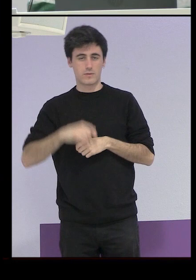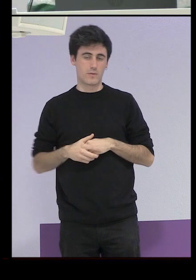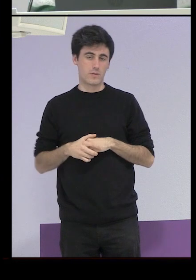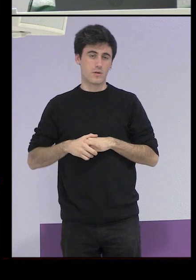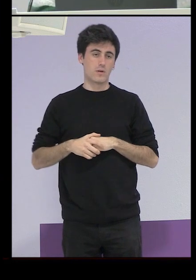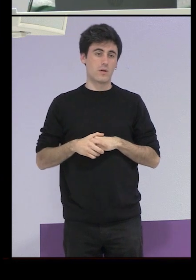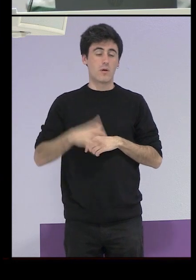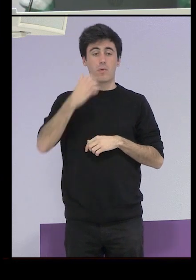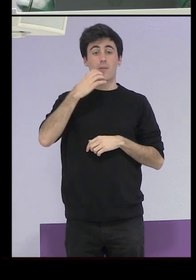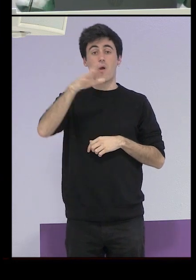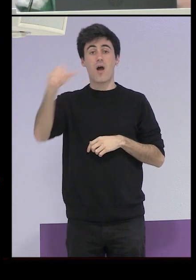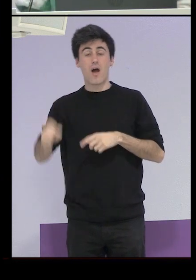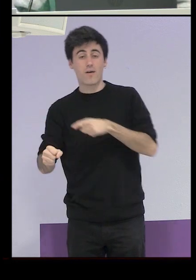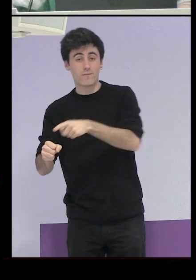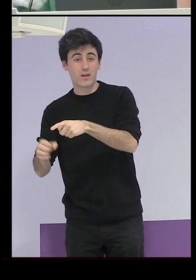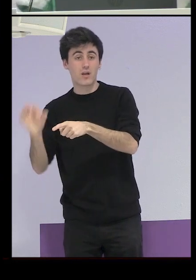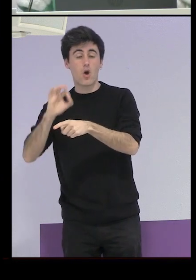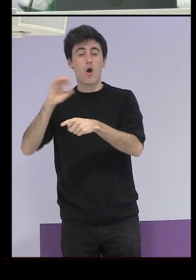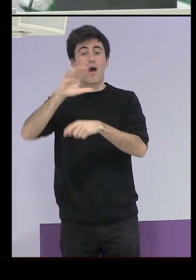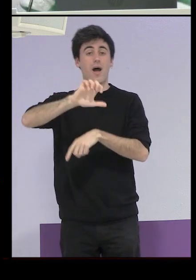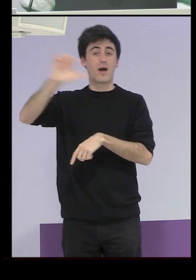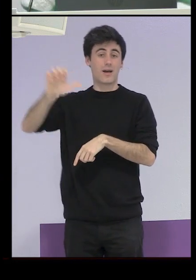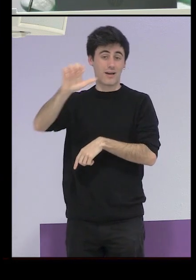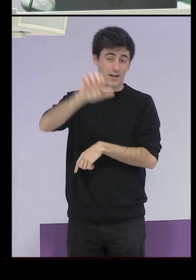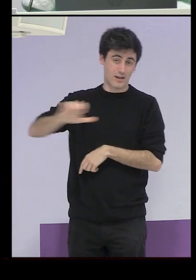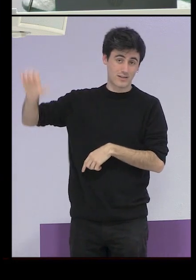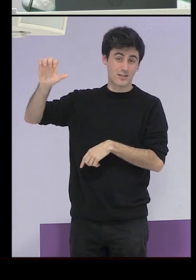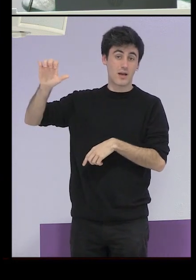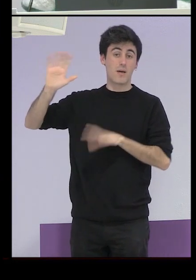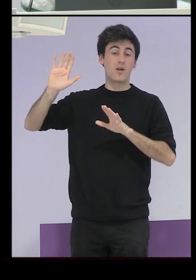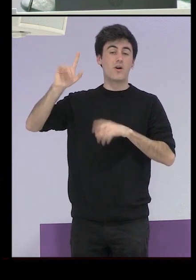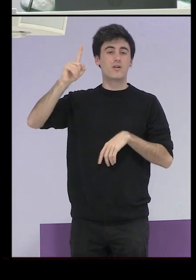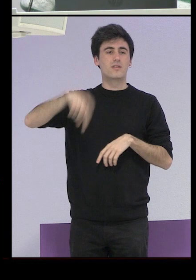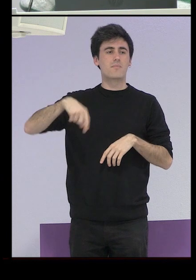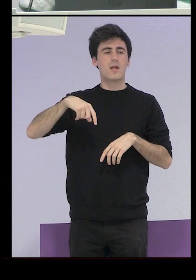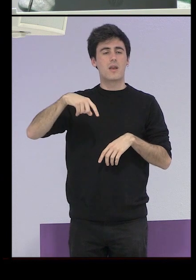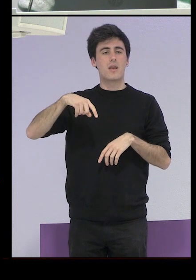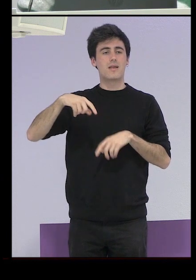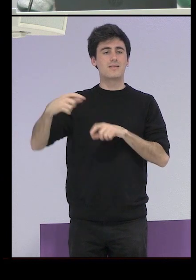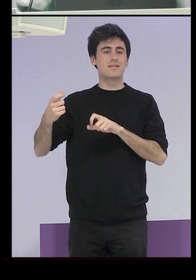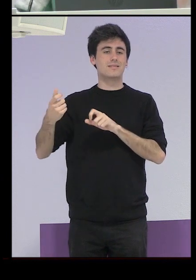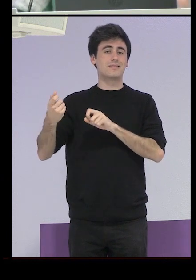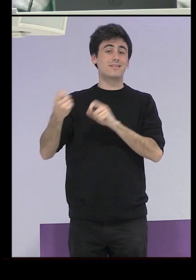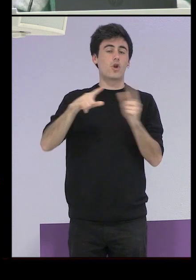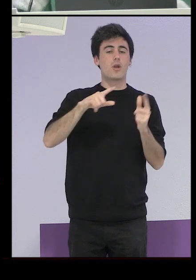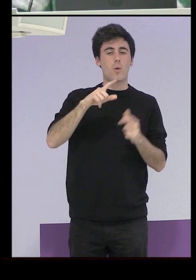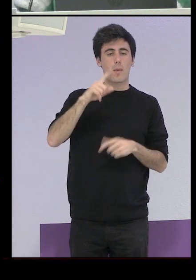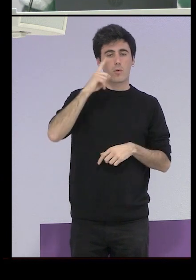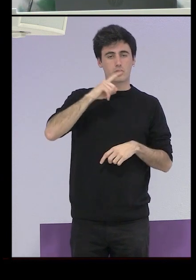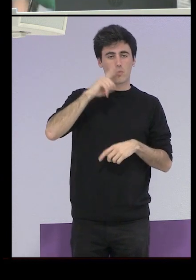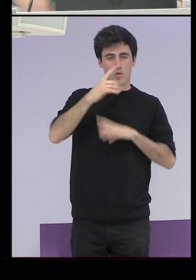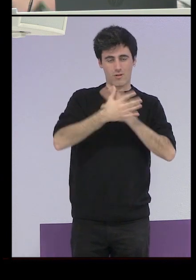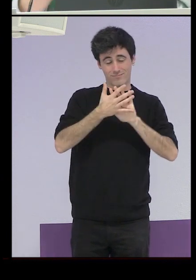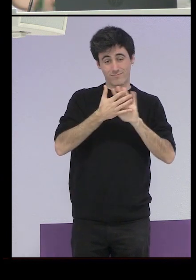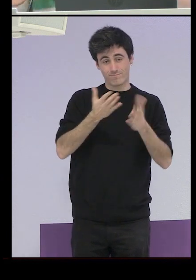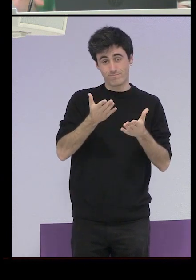otros continentes, como África o Asia principalmente, pero que enseguida se utiliza como sinónimo de prostitución en Europa. Y en un contexto encima